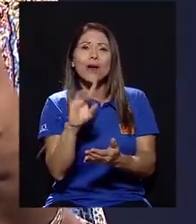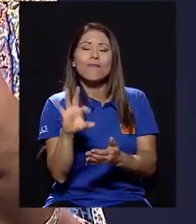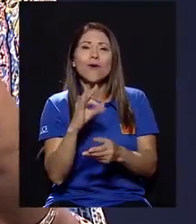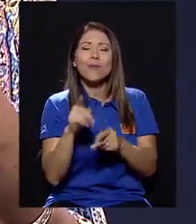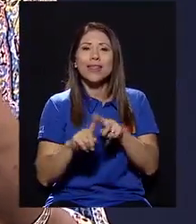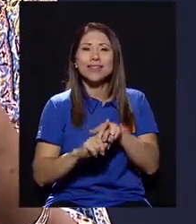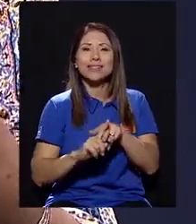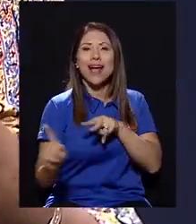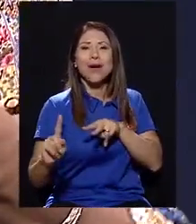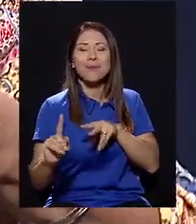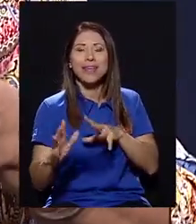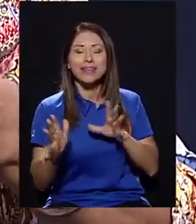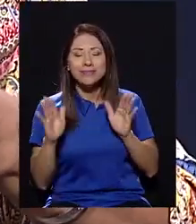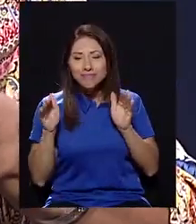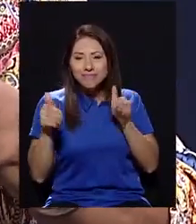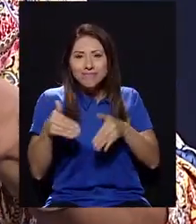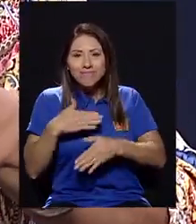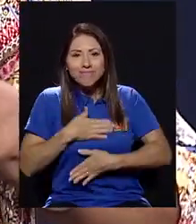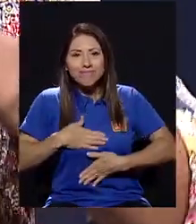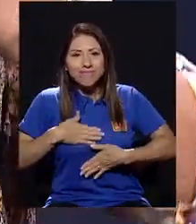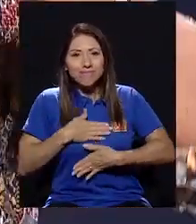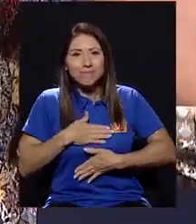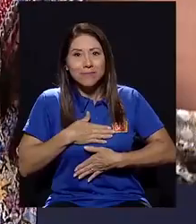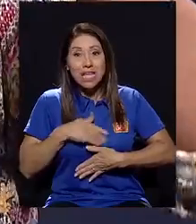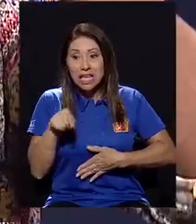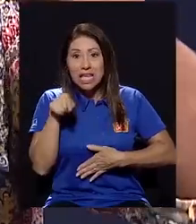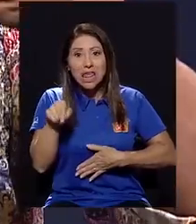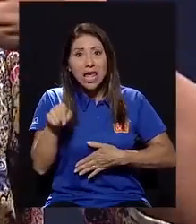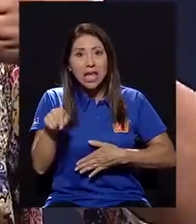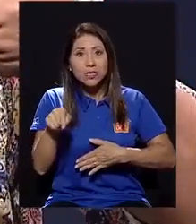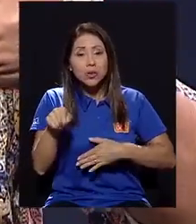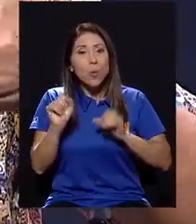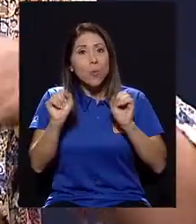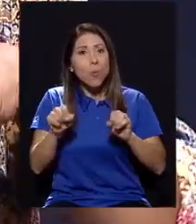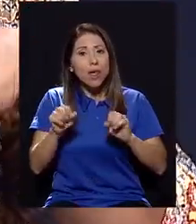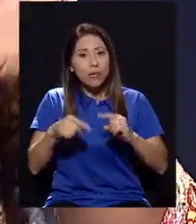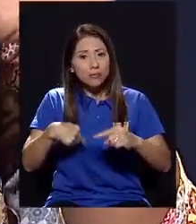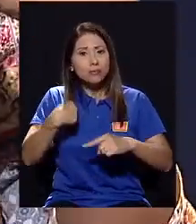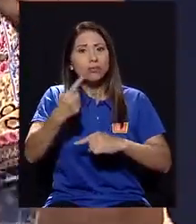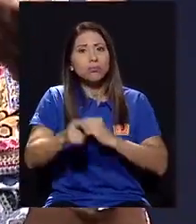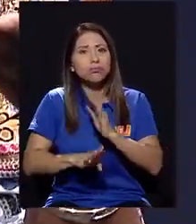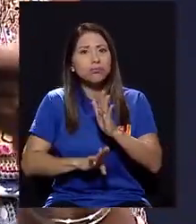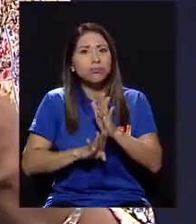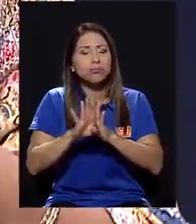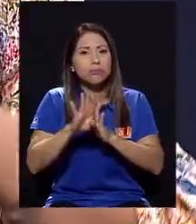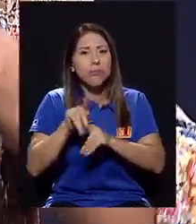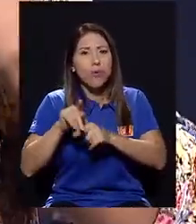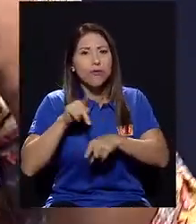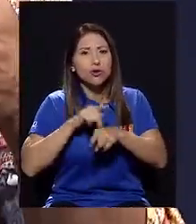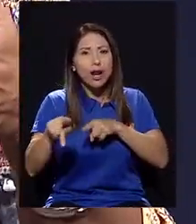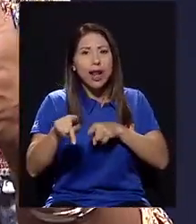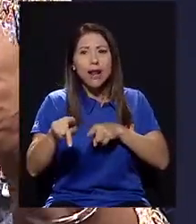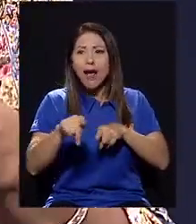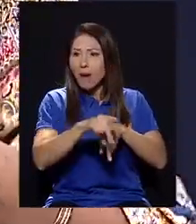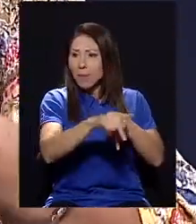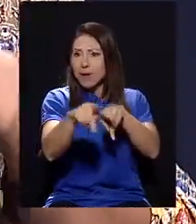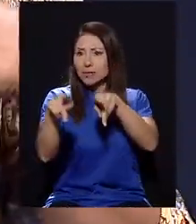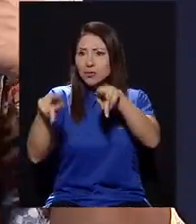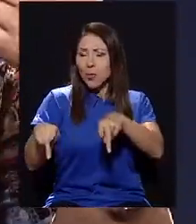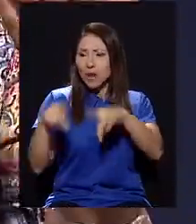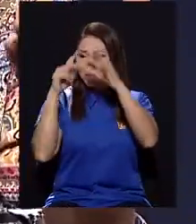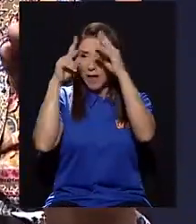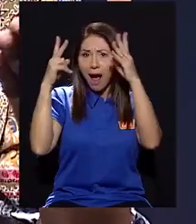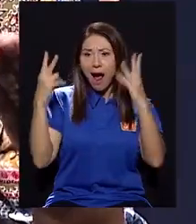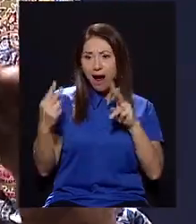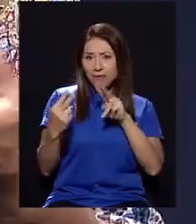escape. Y que de eso se dé el salto a profesionalizarse, a que nos reconozcan, a que nos hagan discos, a que nos